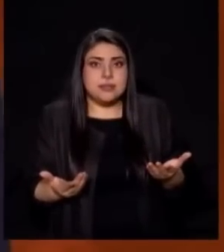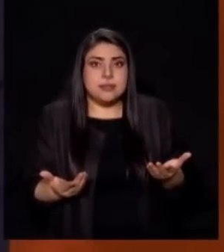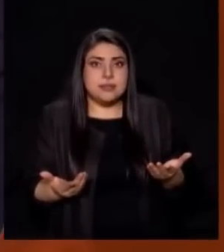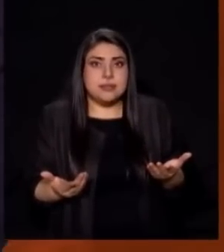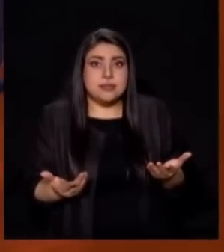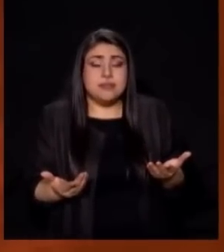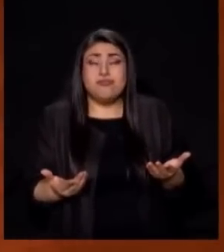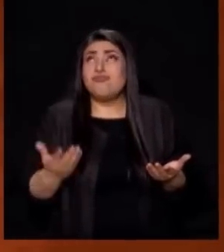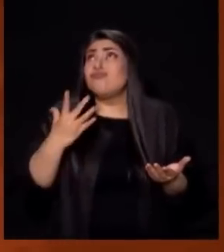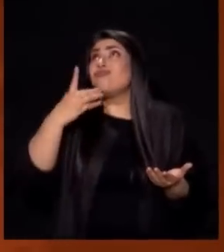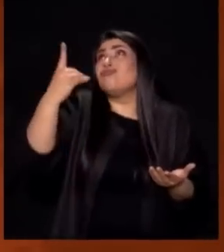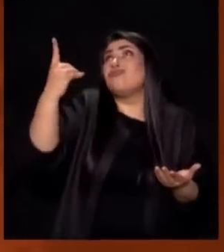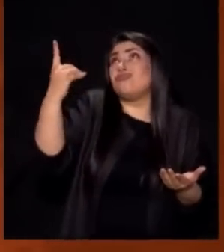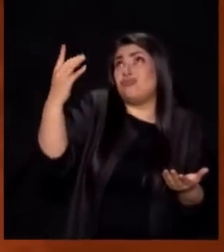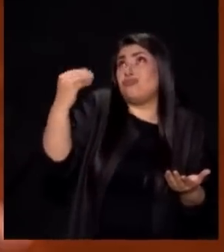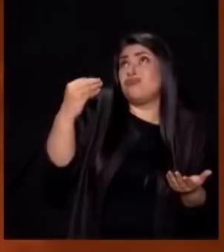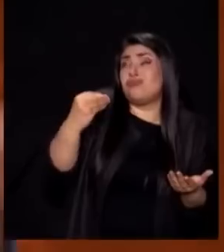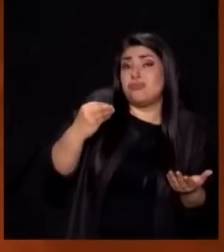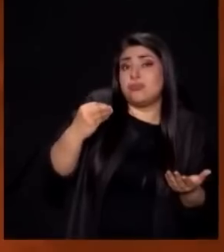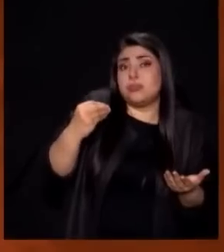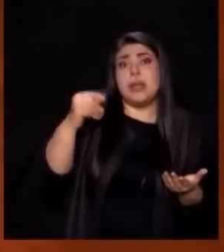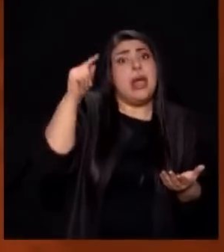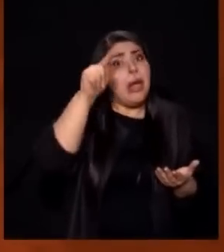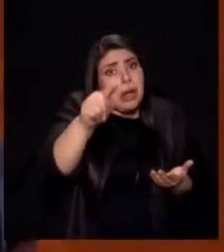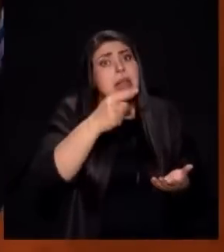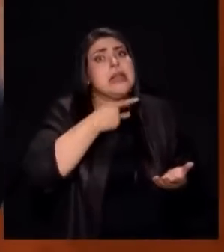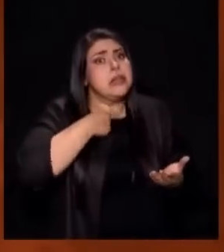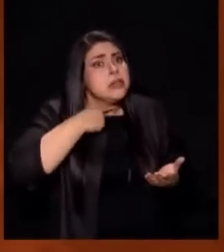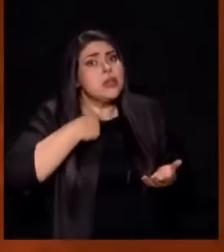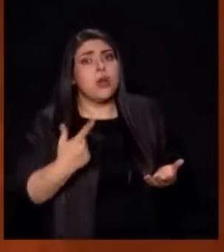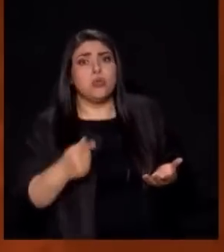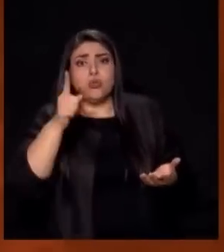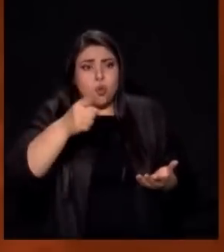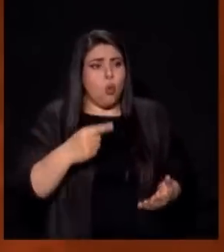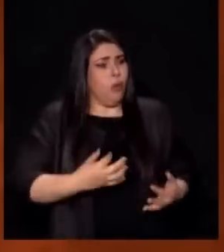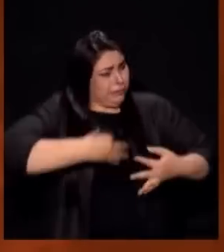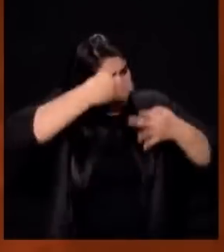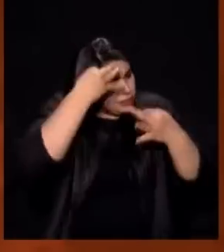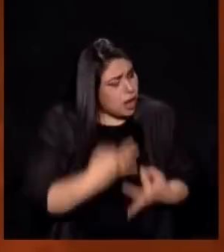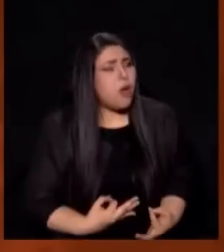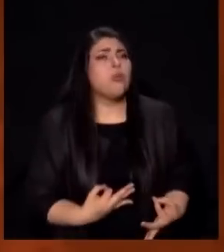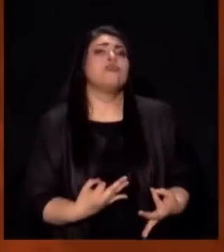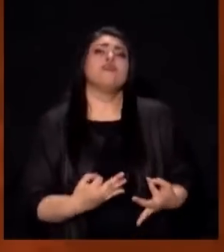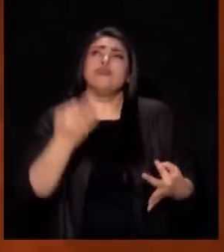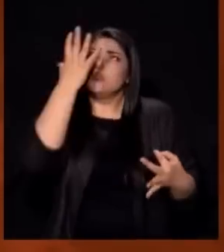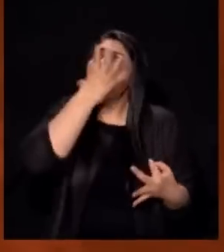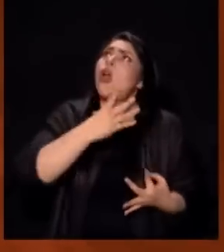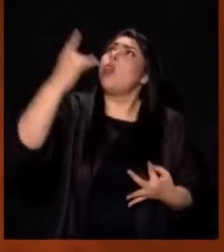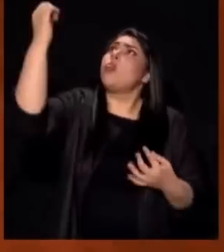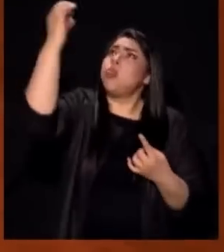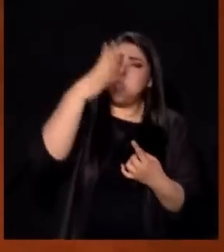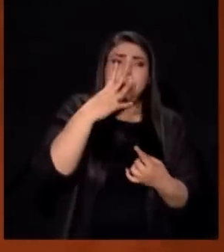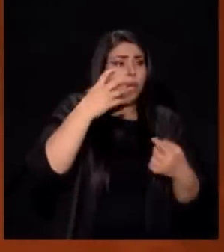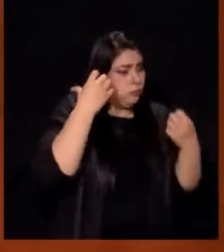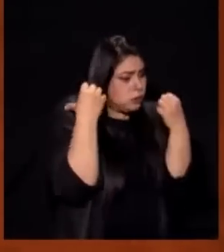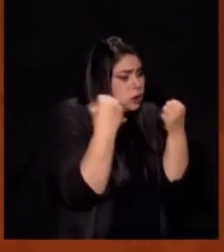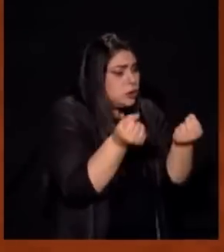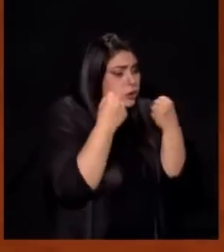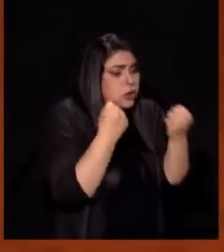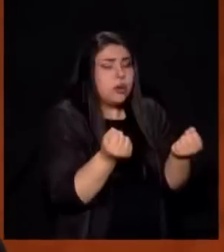Porque No Empezas Uno De Los Dos El Que Más Te Guste Como Un Bendecido Teniendo La Plena Confianza Y Seguridad Que Dios Lo Va A Bendecir